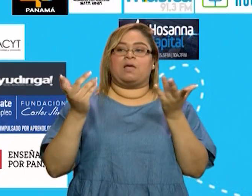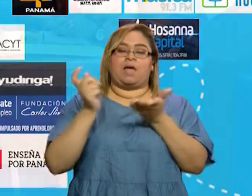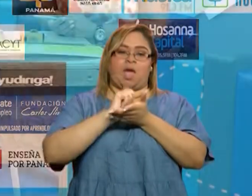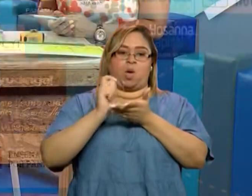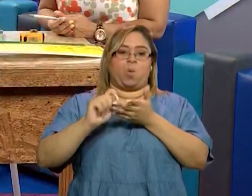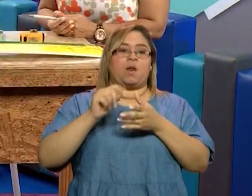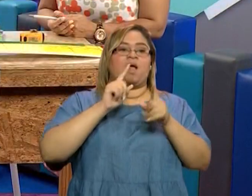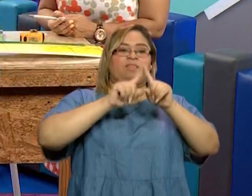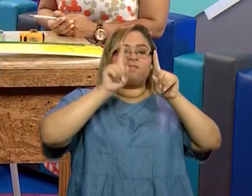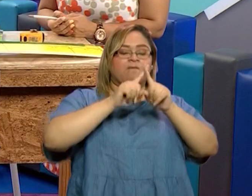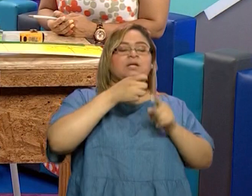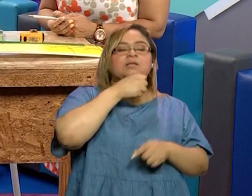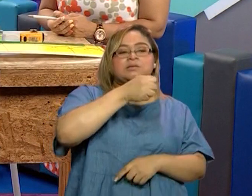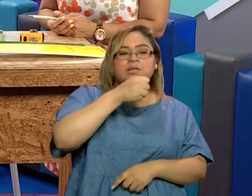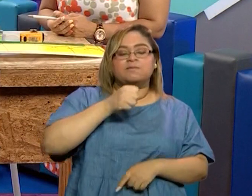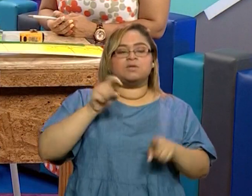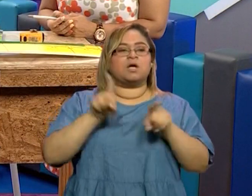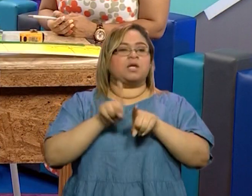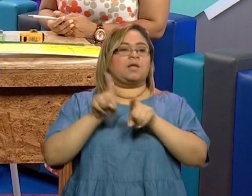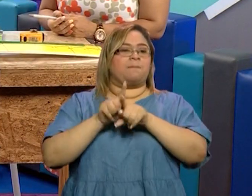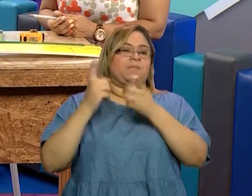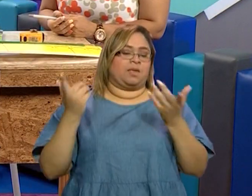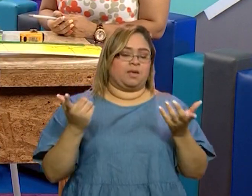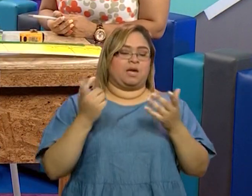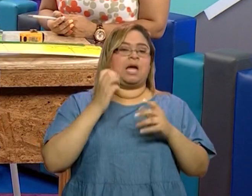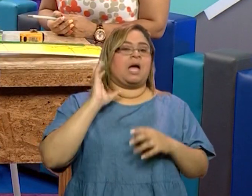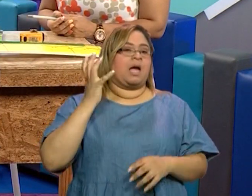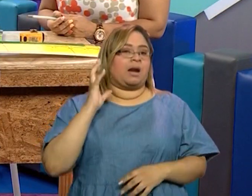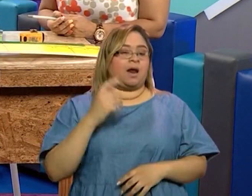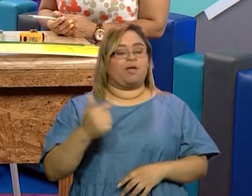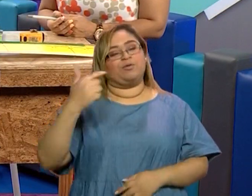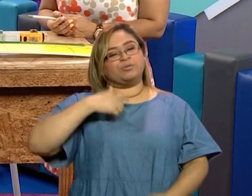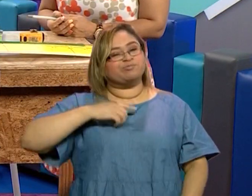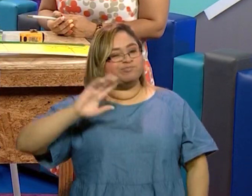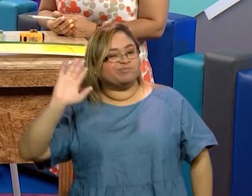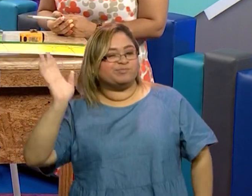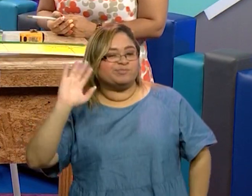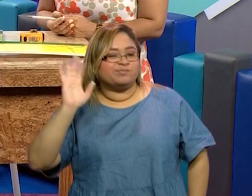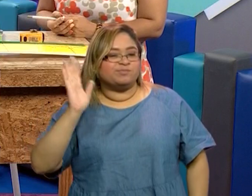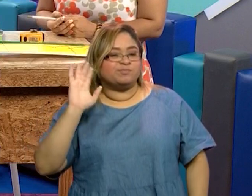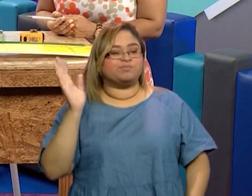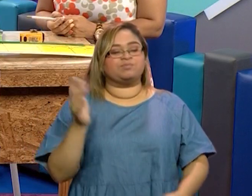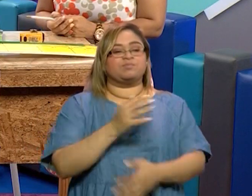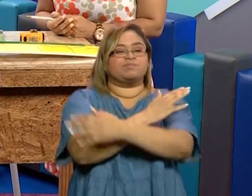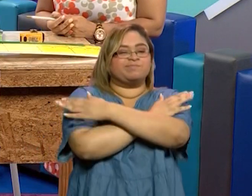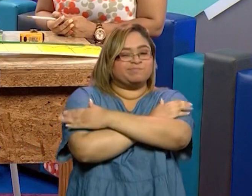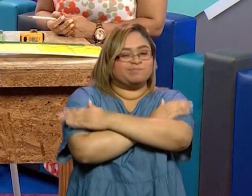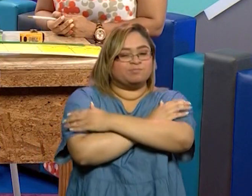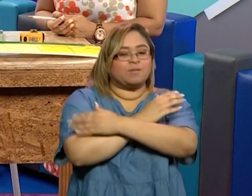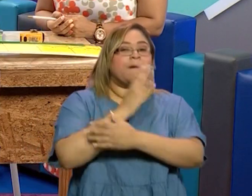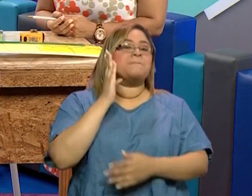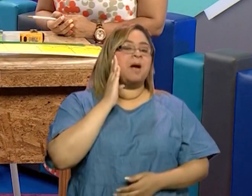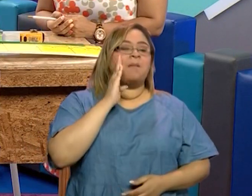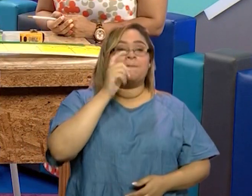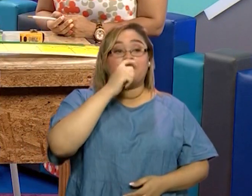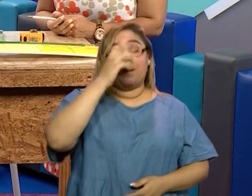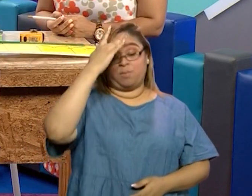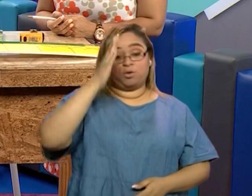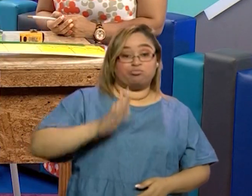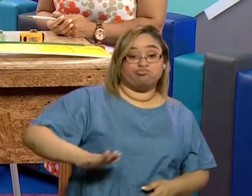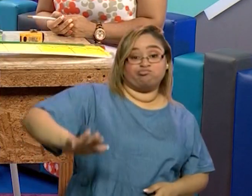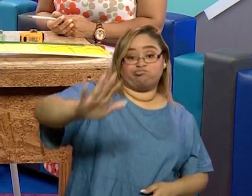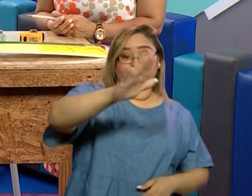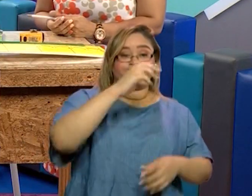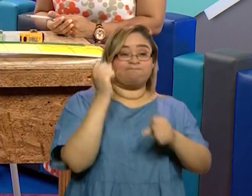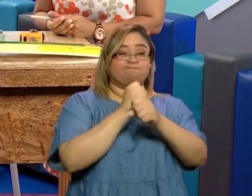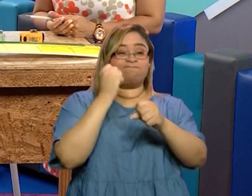así es así maestra me despido fuertemente emocionada con ustedes padres de familia porque sé que están haciendo un trabajo